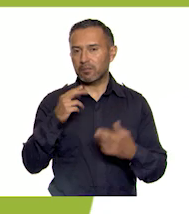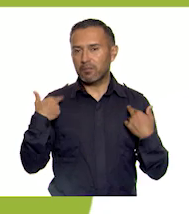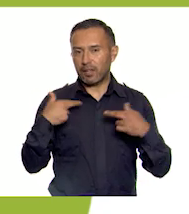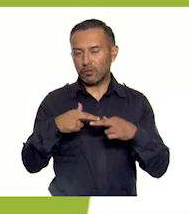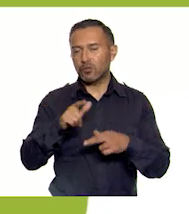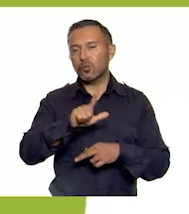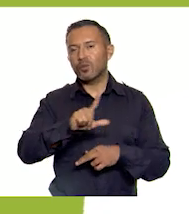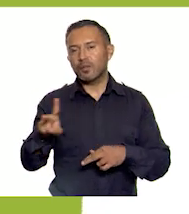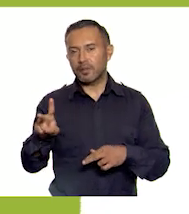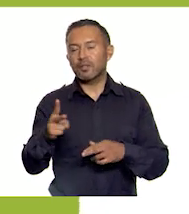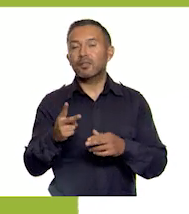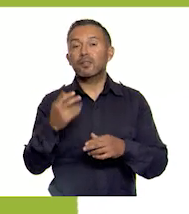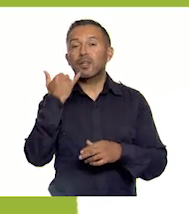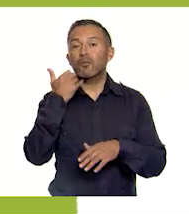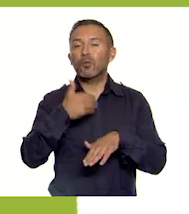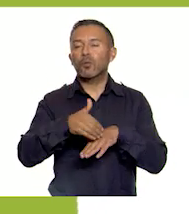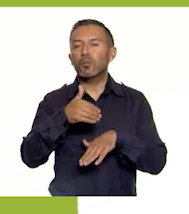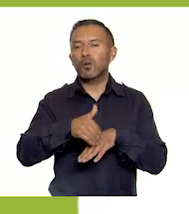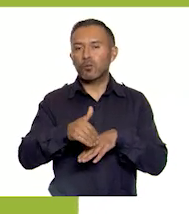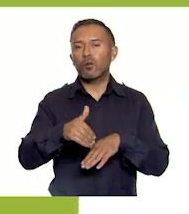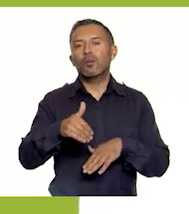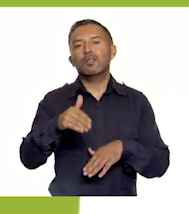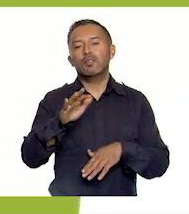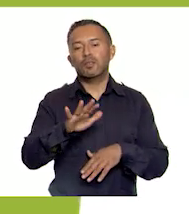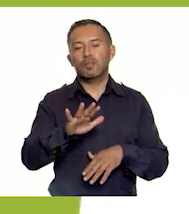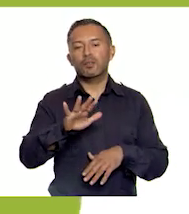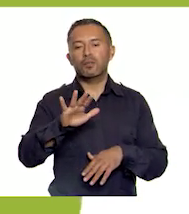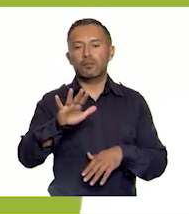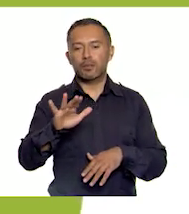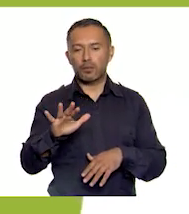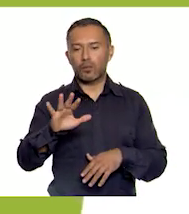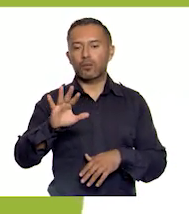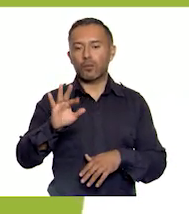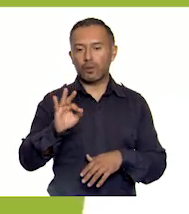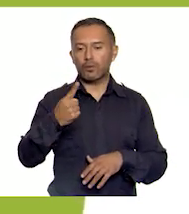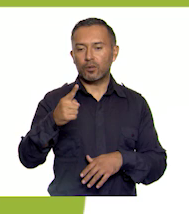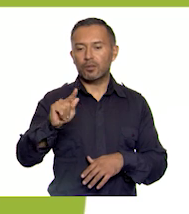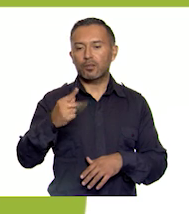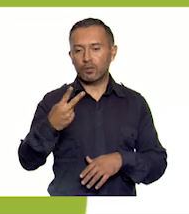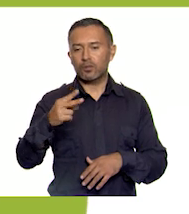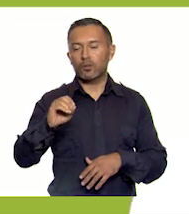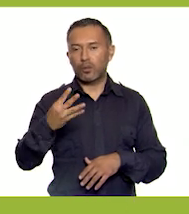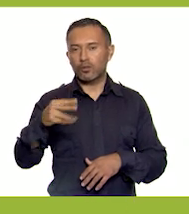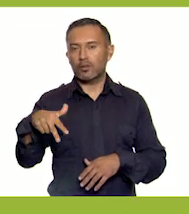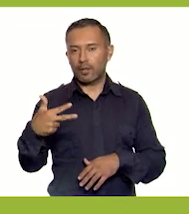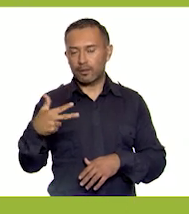5541-720413 con 100 líneas.